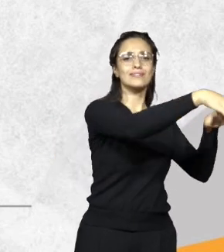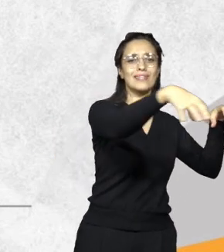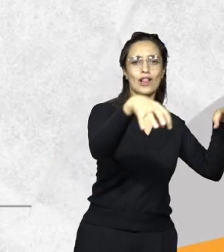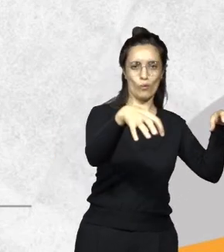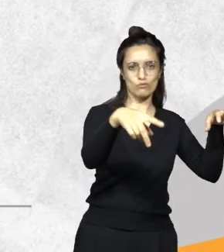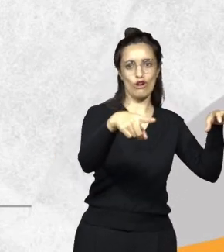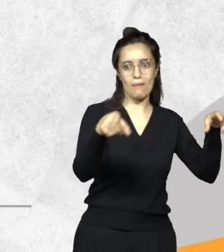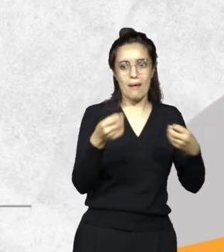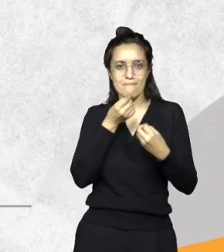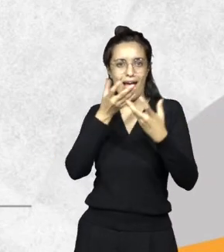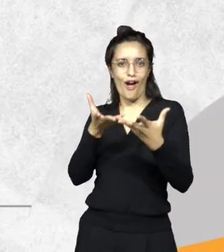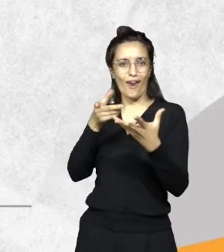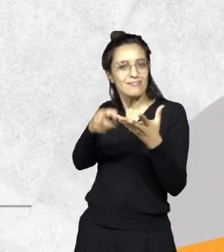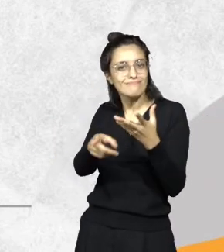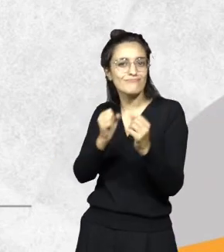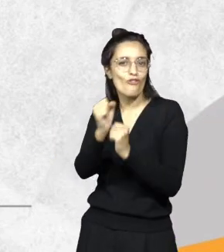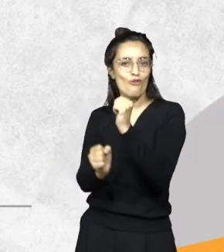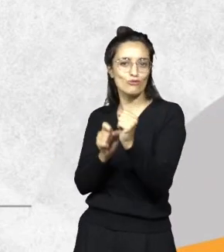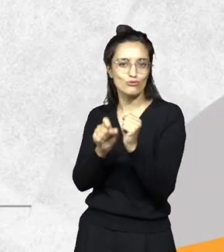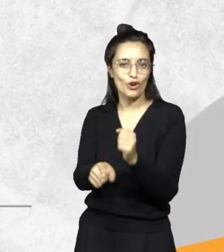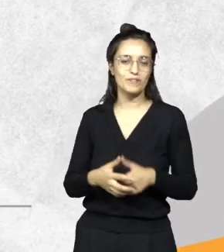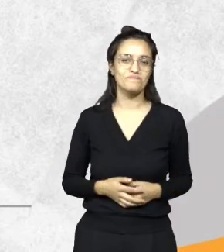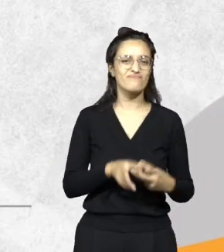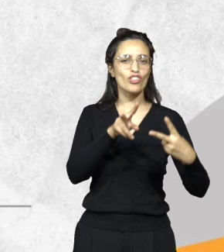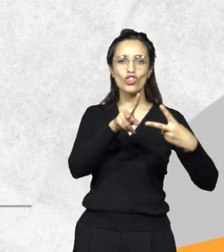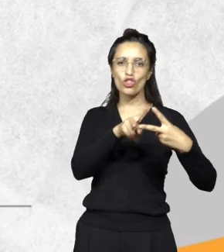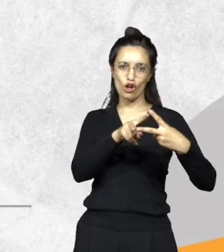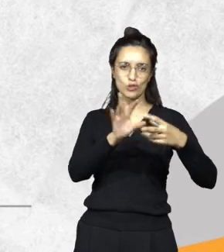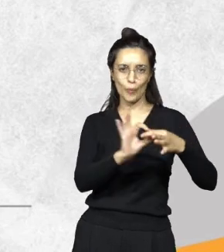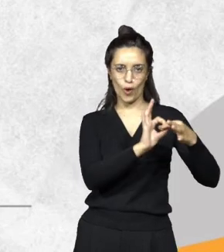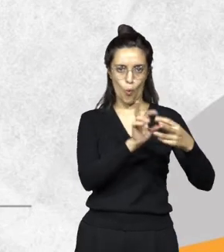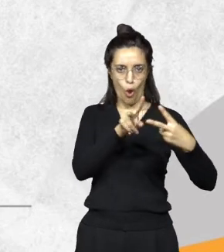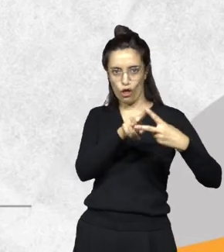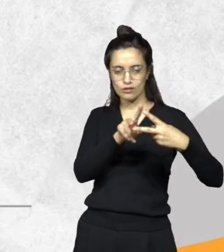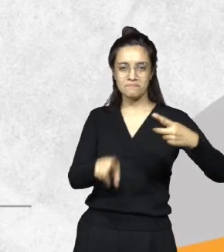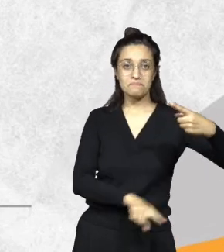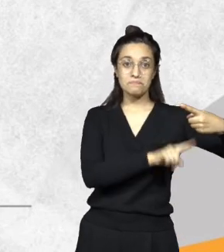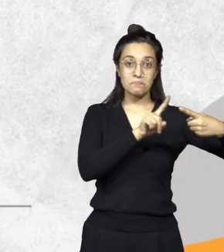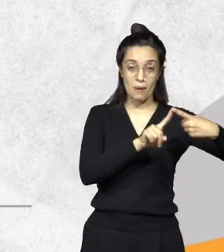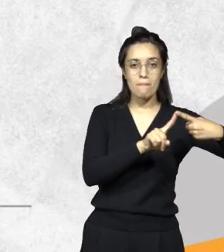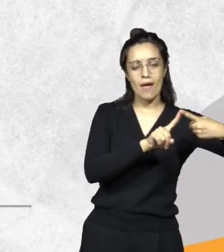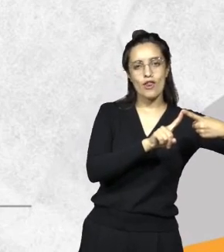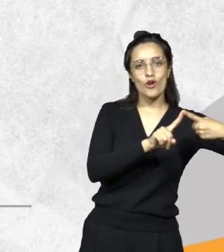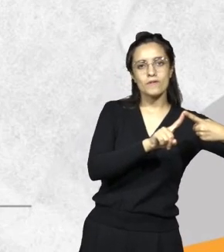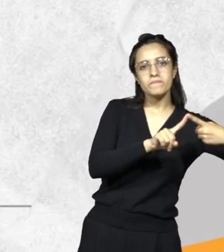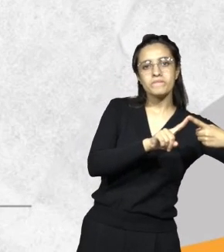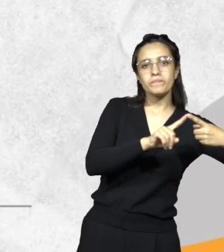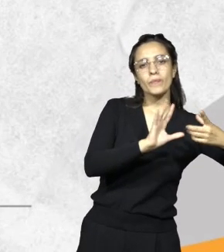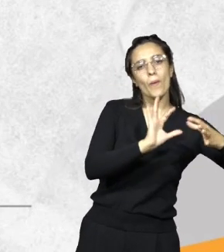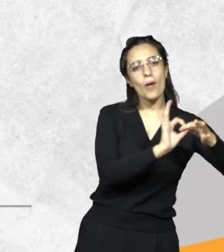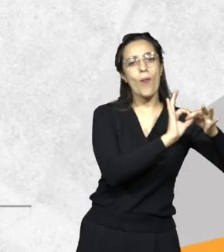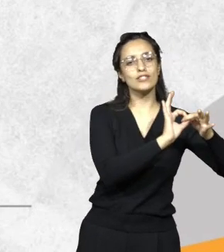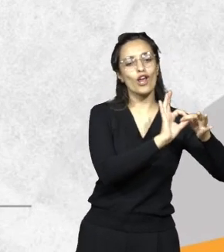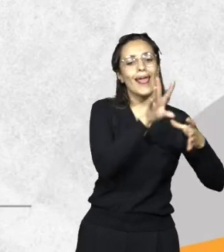Existen dos grandes tipos de vinculaciones que llevamos a cabo. Un primer vínculo es una vinculación